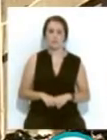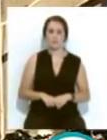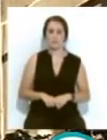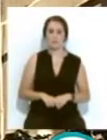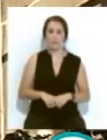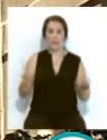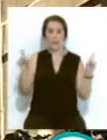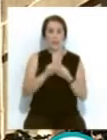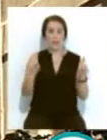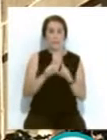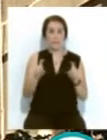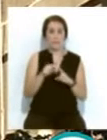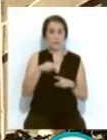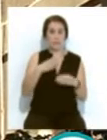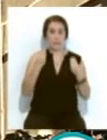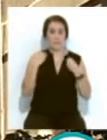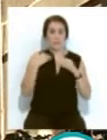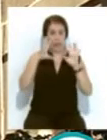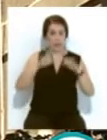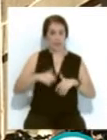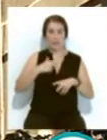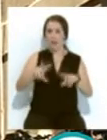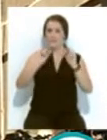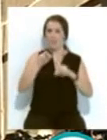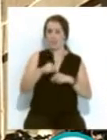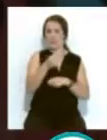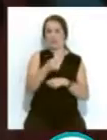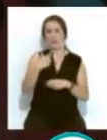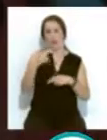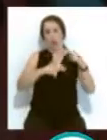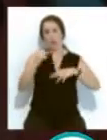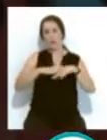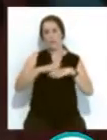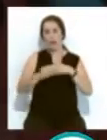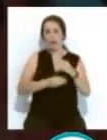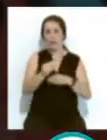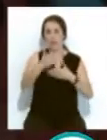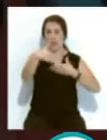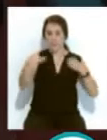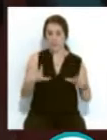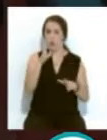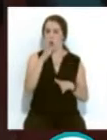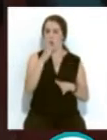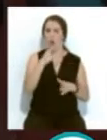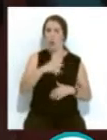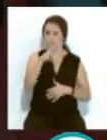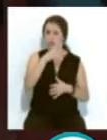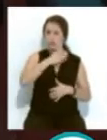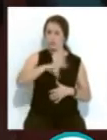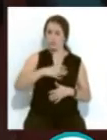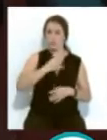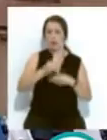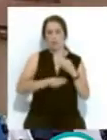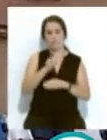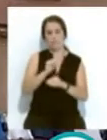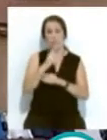La empresa municipal de viviendas de Cádiz concluye esta semana la obra para la instalación de depósitos de agua potable... ...con los que se